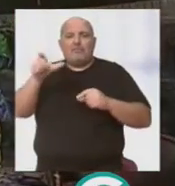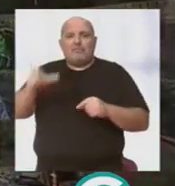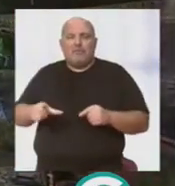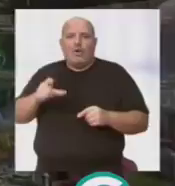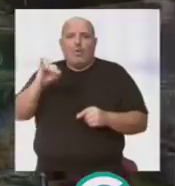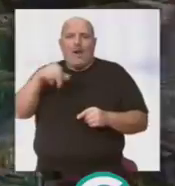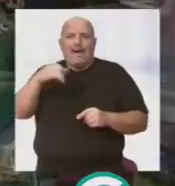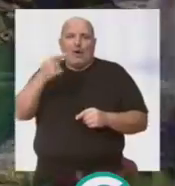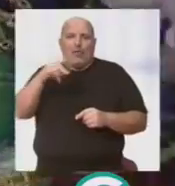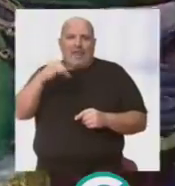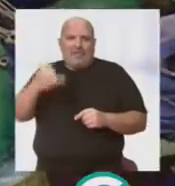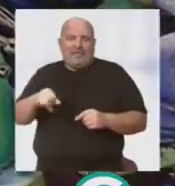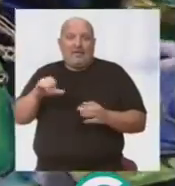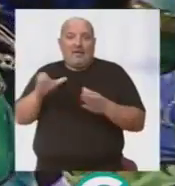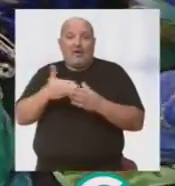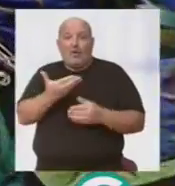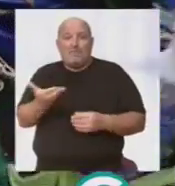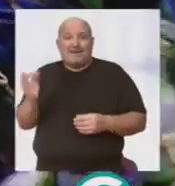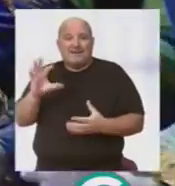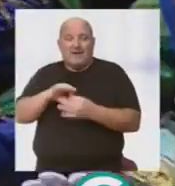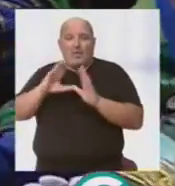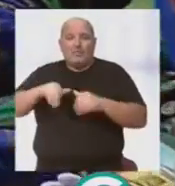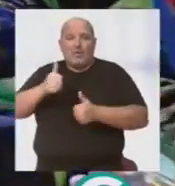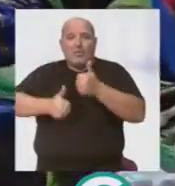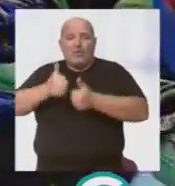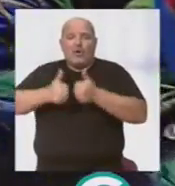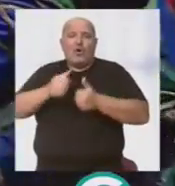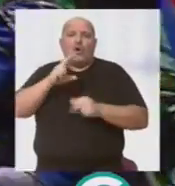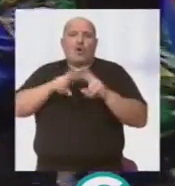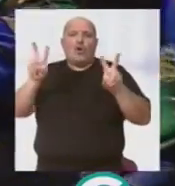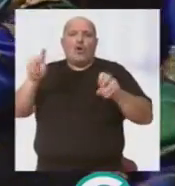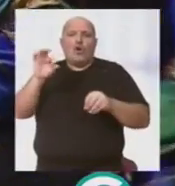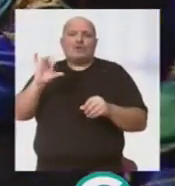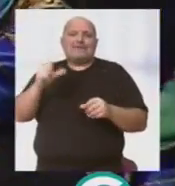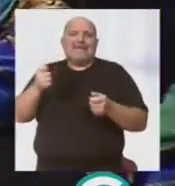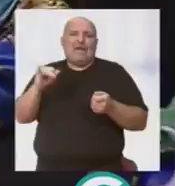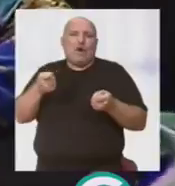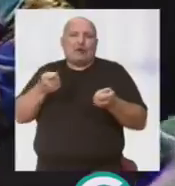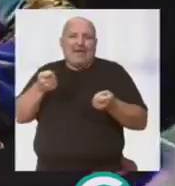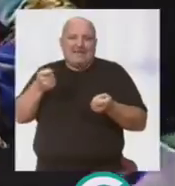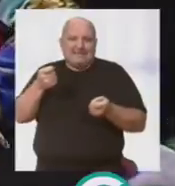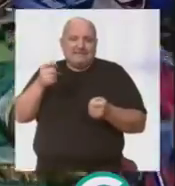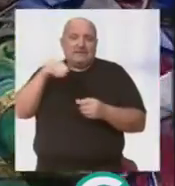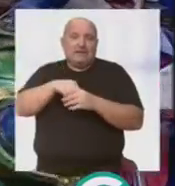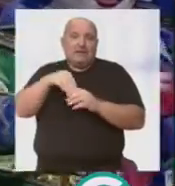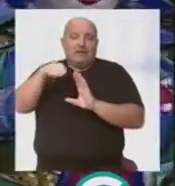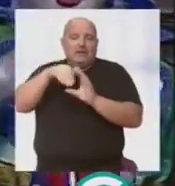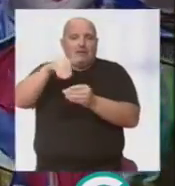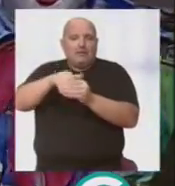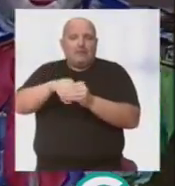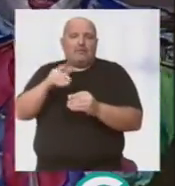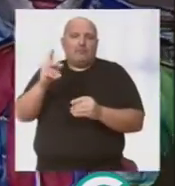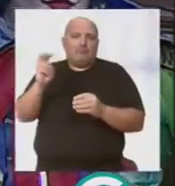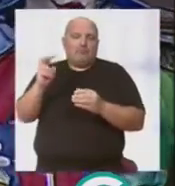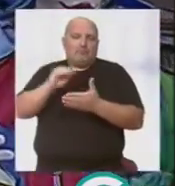Joaquín González. La comparsa el pasado concurso fue Los Incontrolables y junto a Pepe Martínez colaboraron en el repertorio Antonio